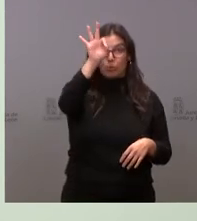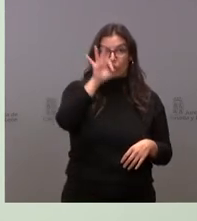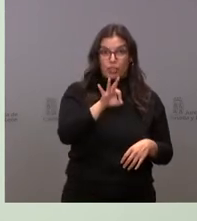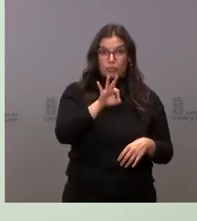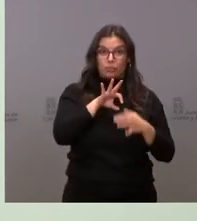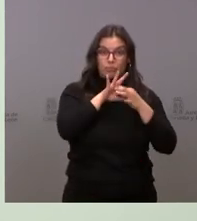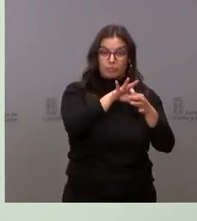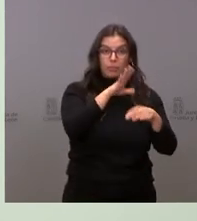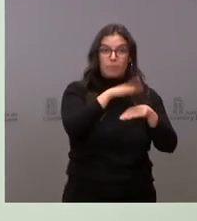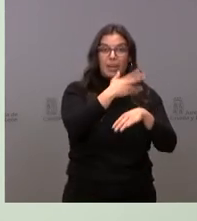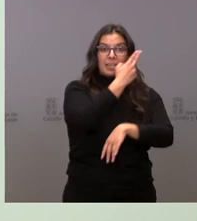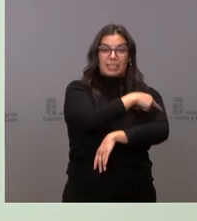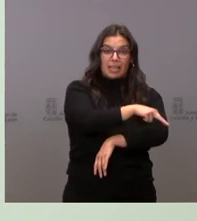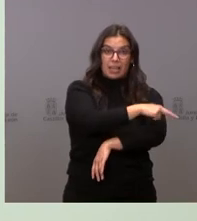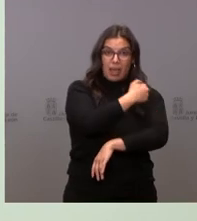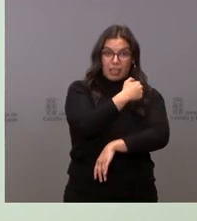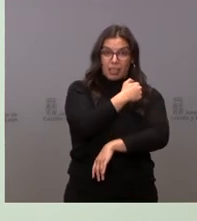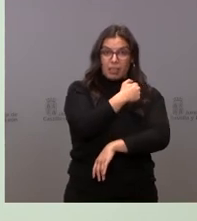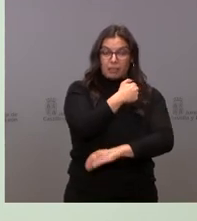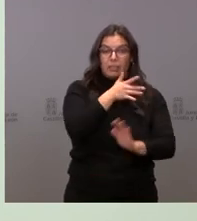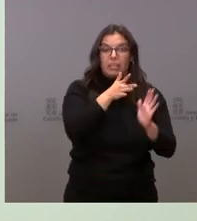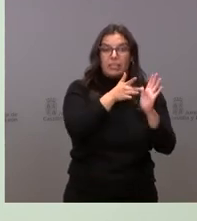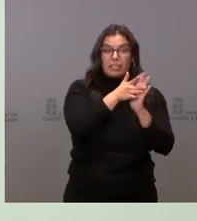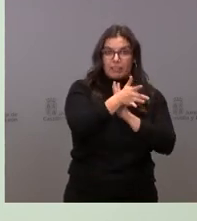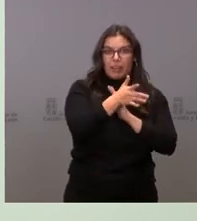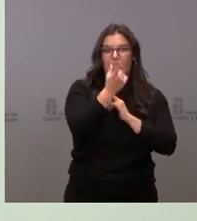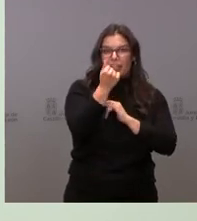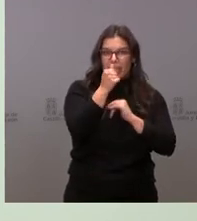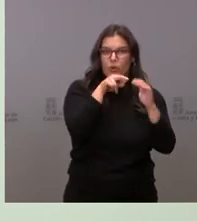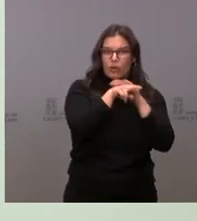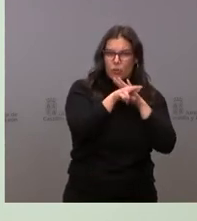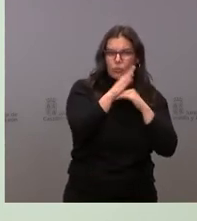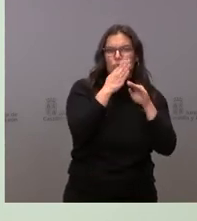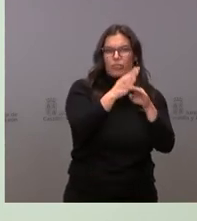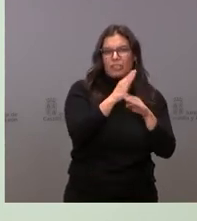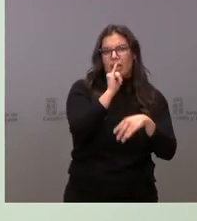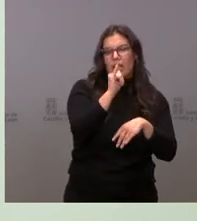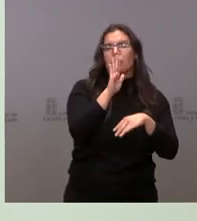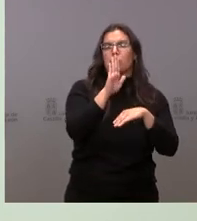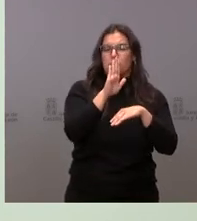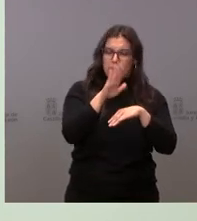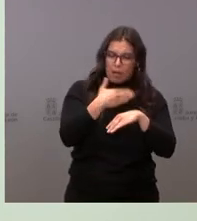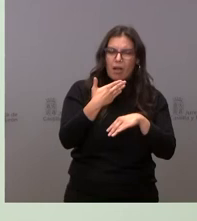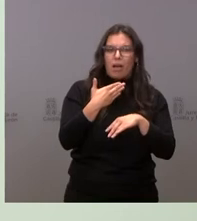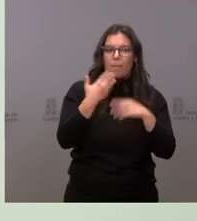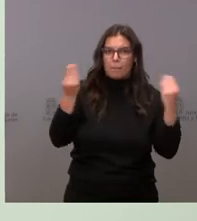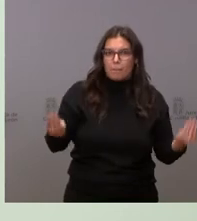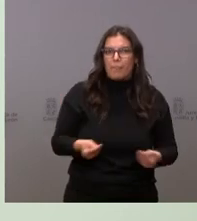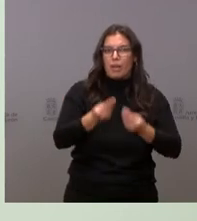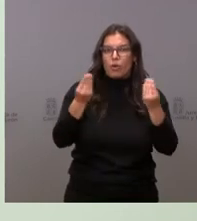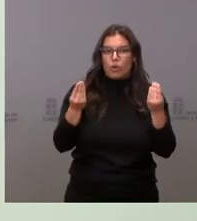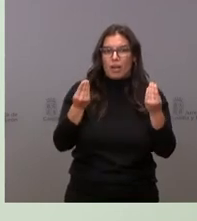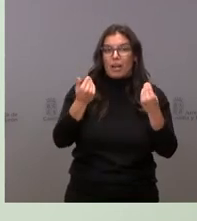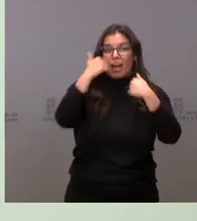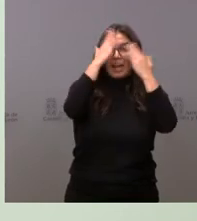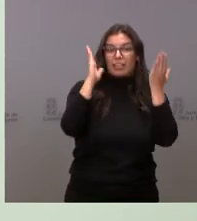sanidad hay dinero, recursos más que suficientes para mejorar no solo